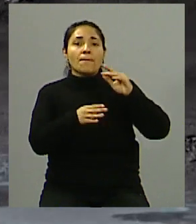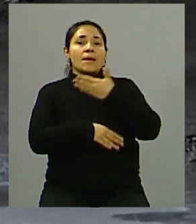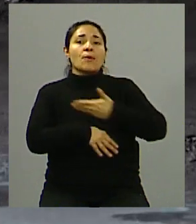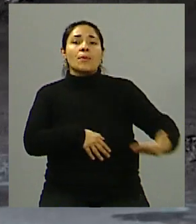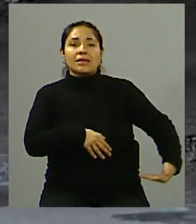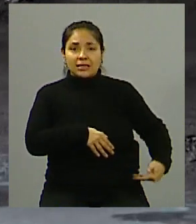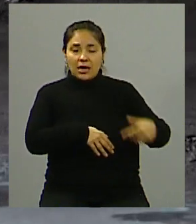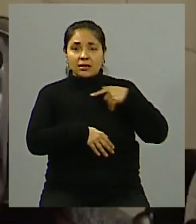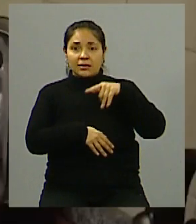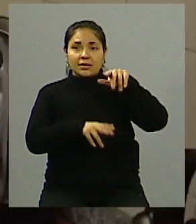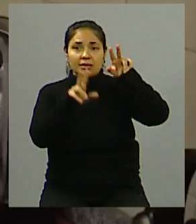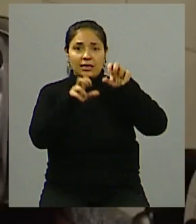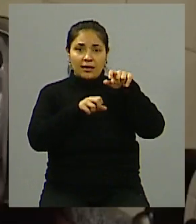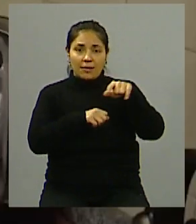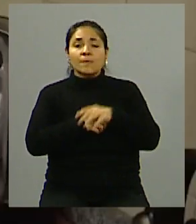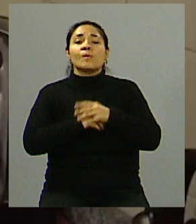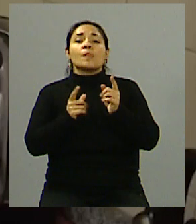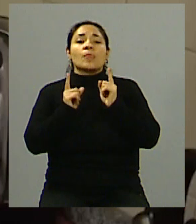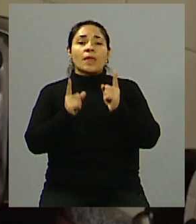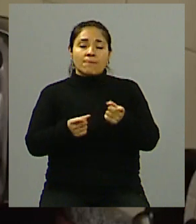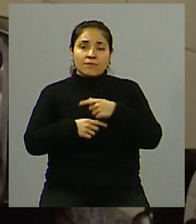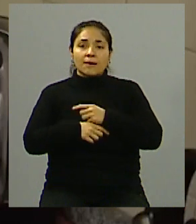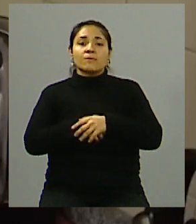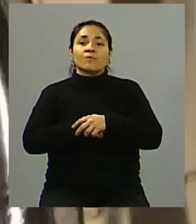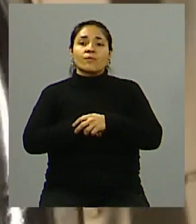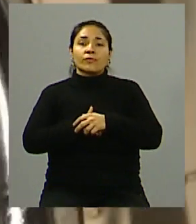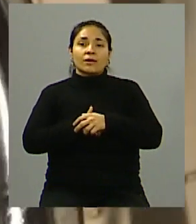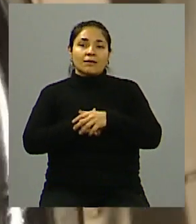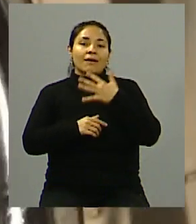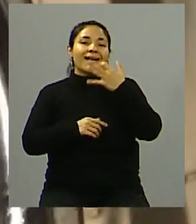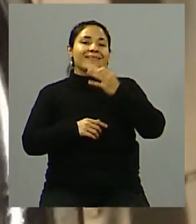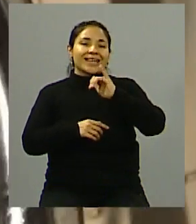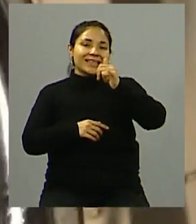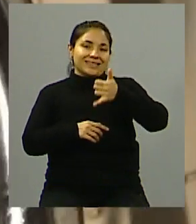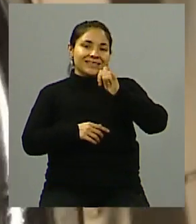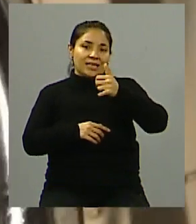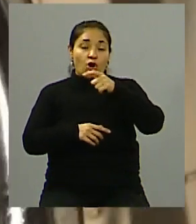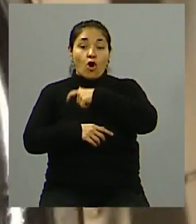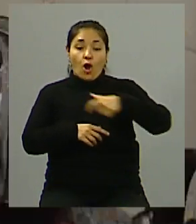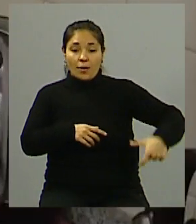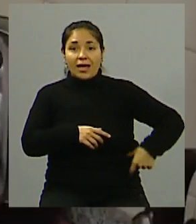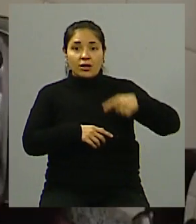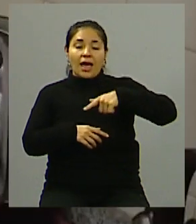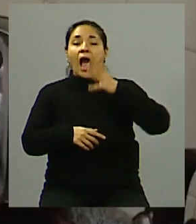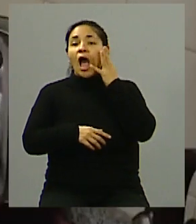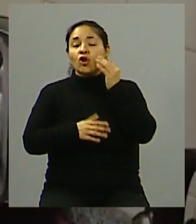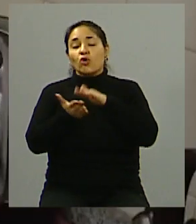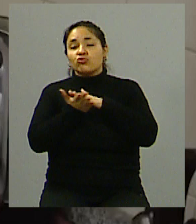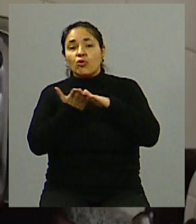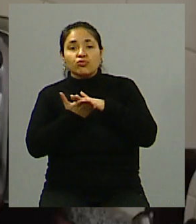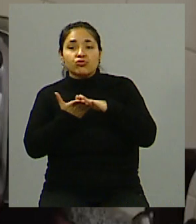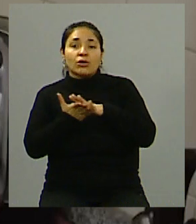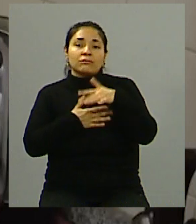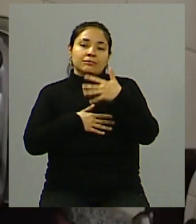de la calle POU este tema. También, para ser justos, habría que decir que es verdad que si bien este gobierno ha dado algunas respuestas, si se quiere, un poco